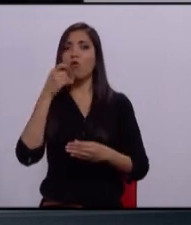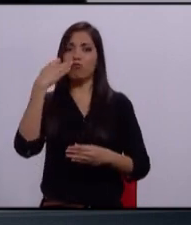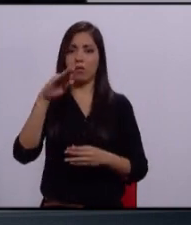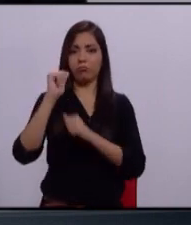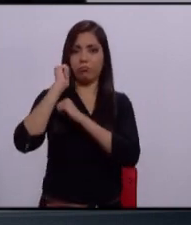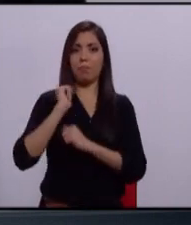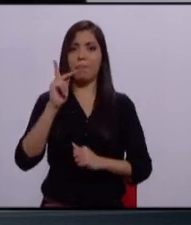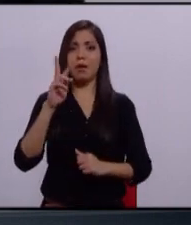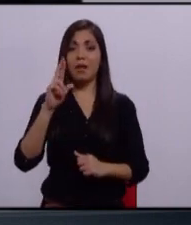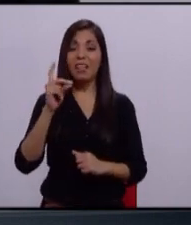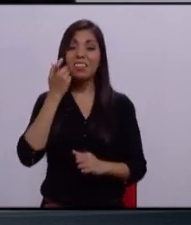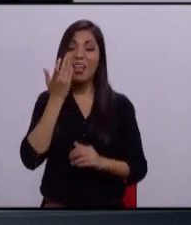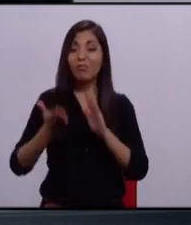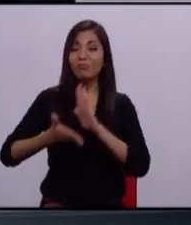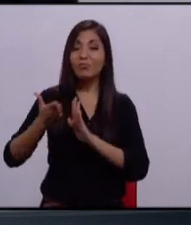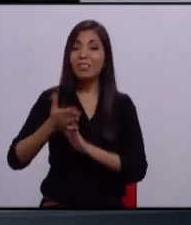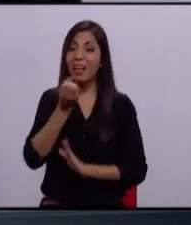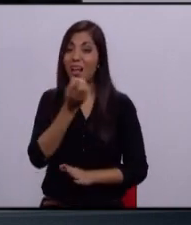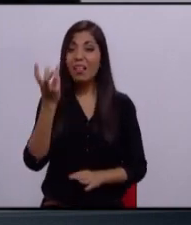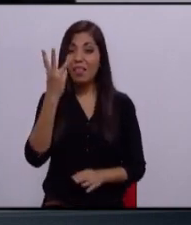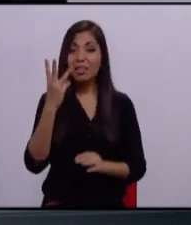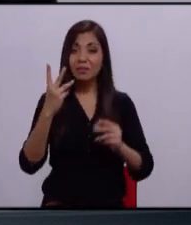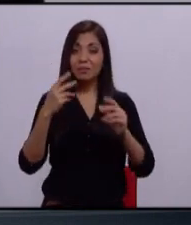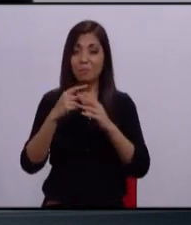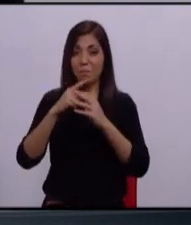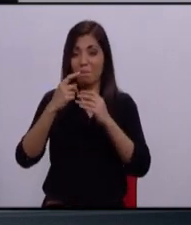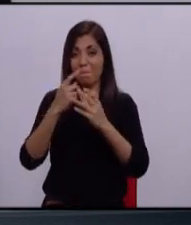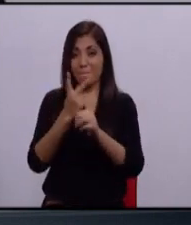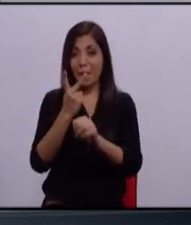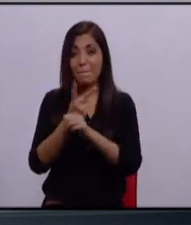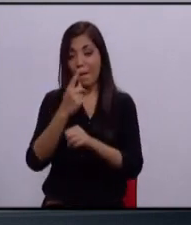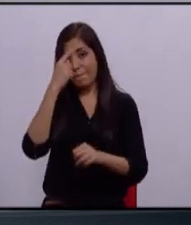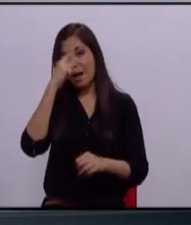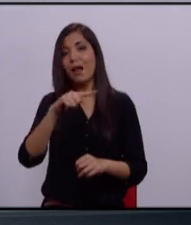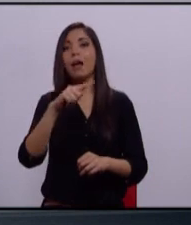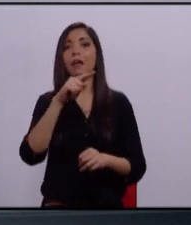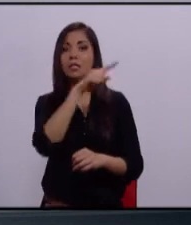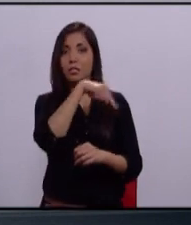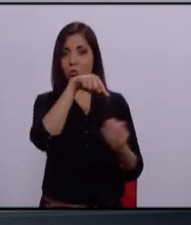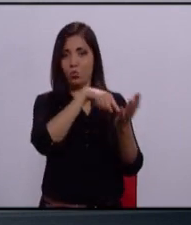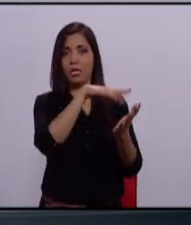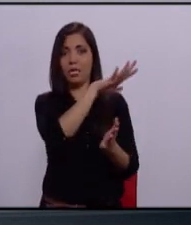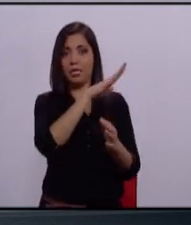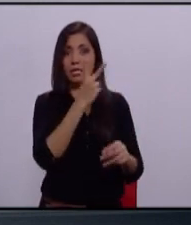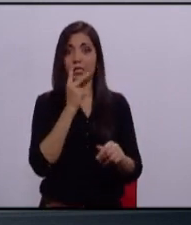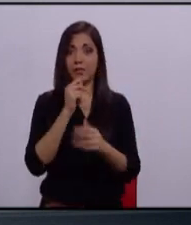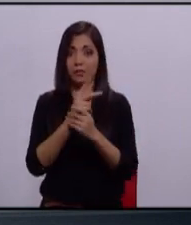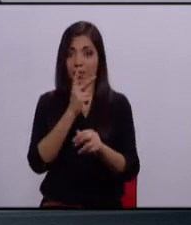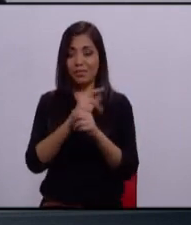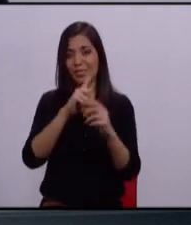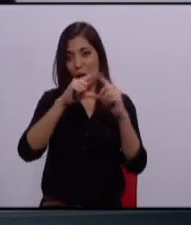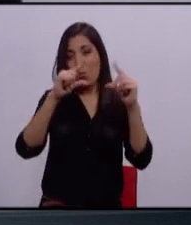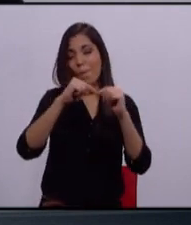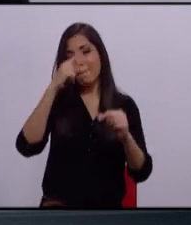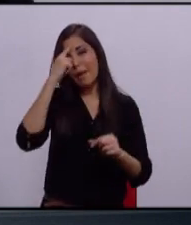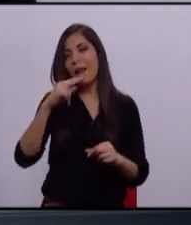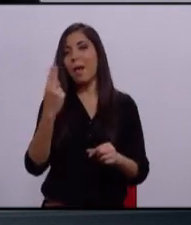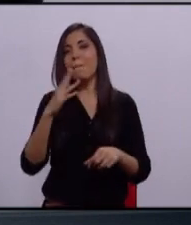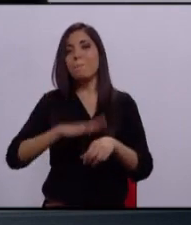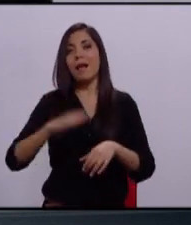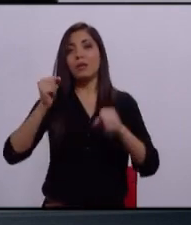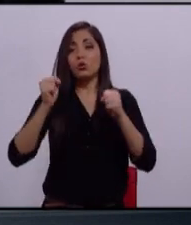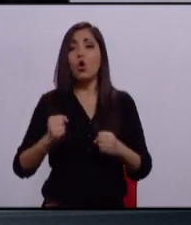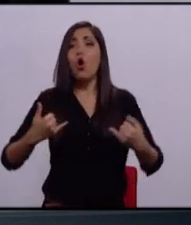vamos a construir tres prepas en Zapopan para generar mayor seguridad. Como lo dije anteriormente, un muchacho que termina la